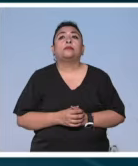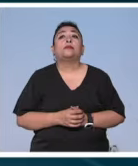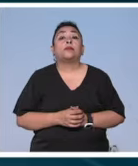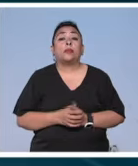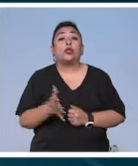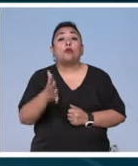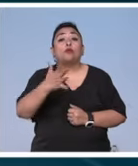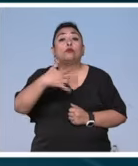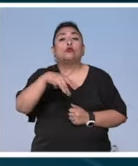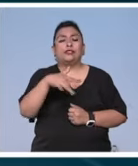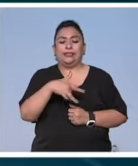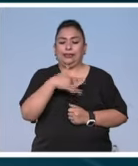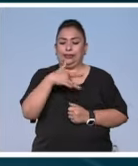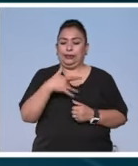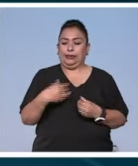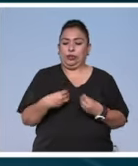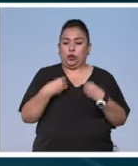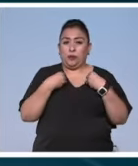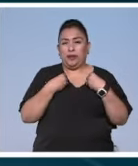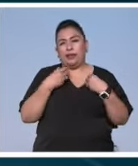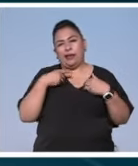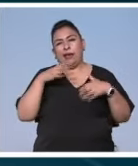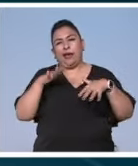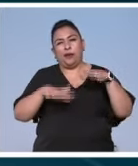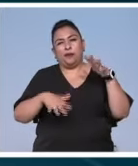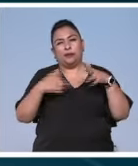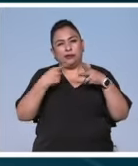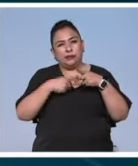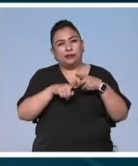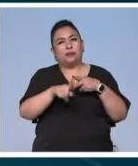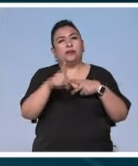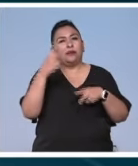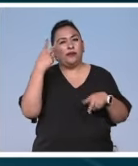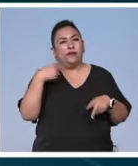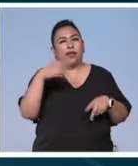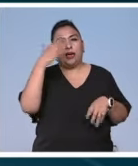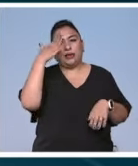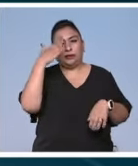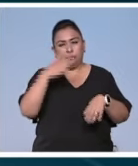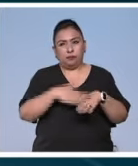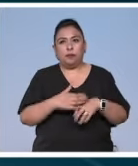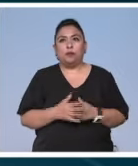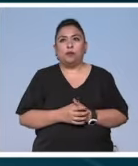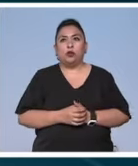en busca del sentido de la vida a veces hay que emprender viajes por la memoria